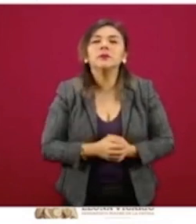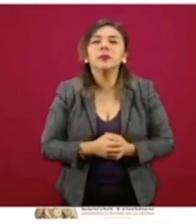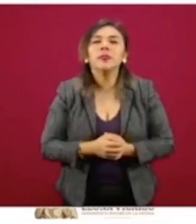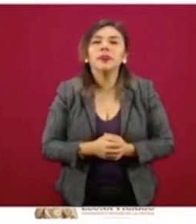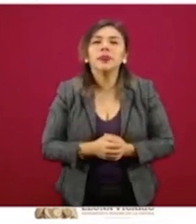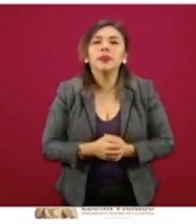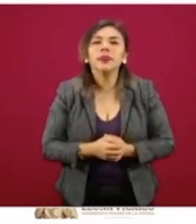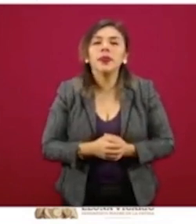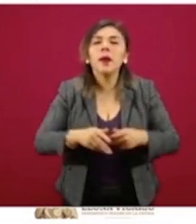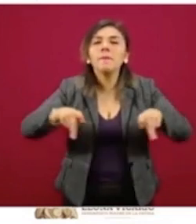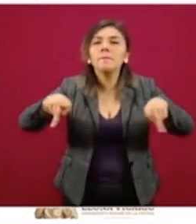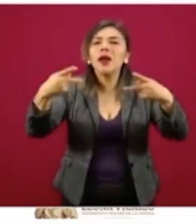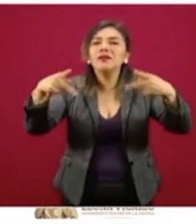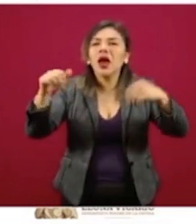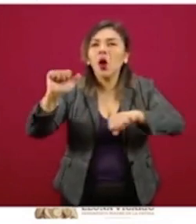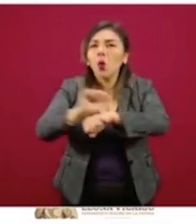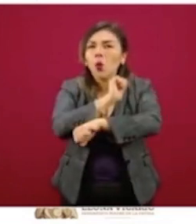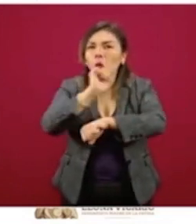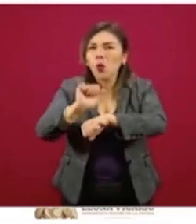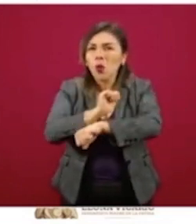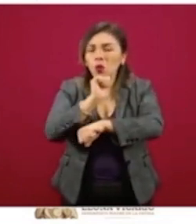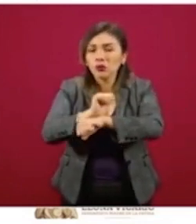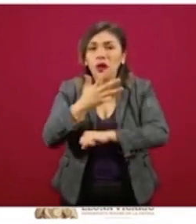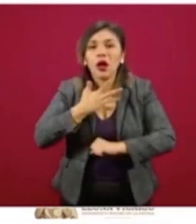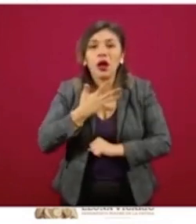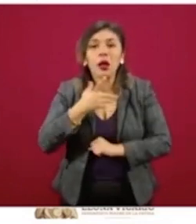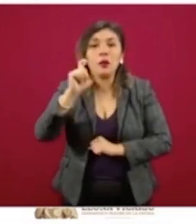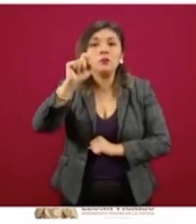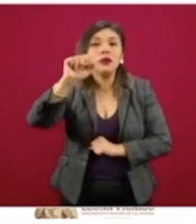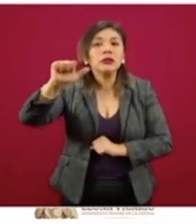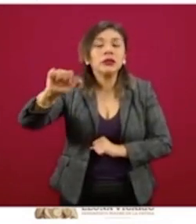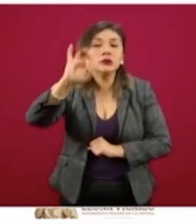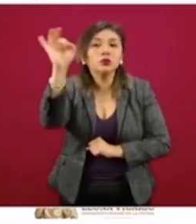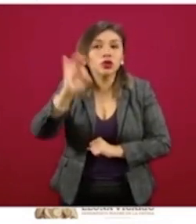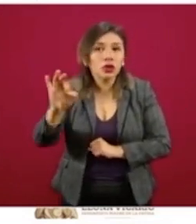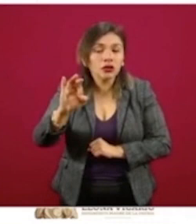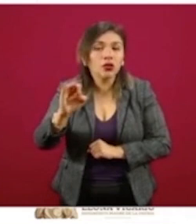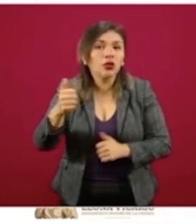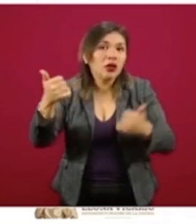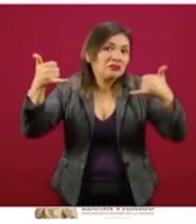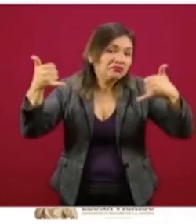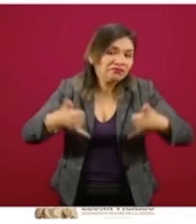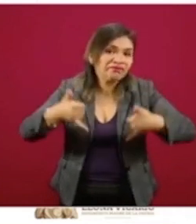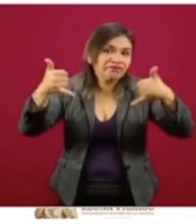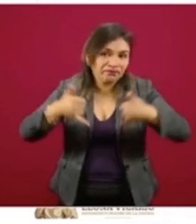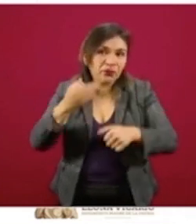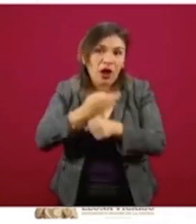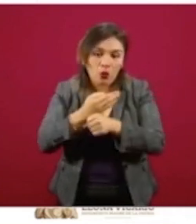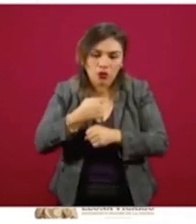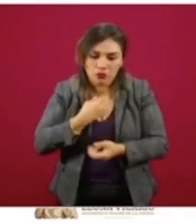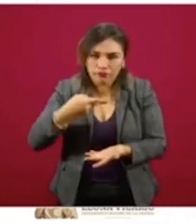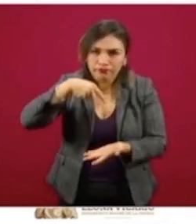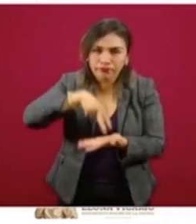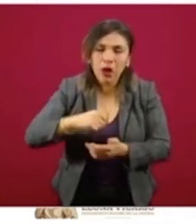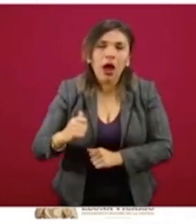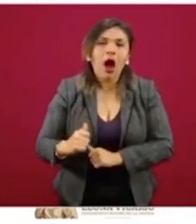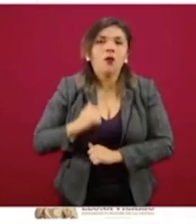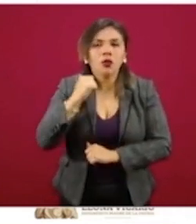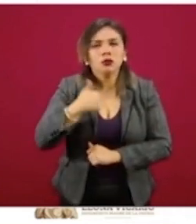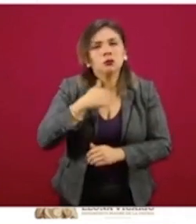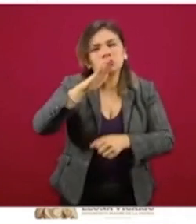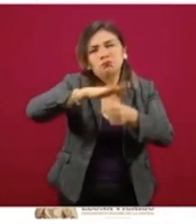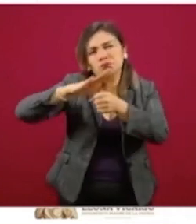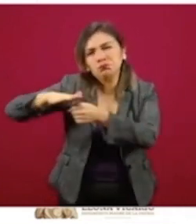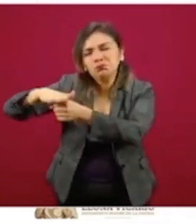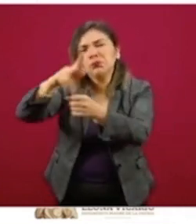tema de la venta de automóviles, ahí traemos 26 por ciento de incumplimiento. Aprovechamos este espacio para pedir a las